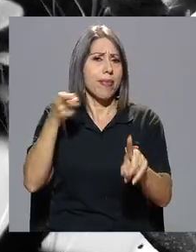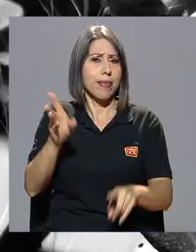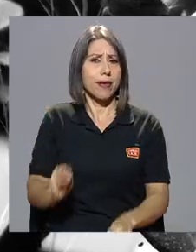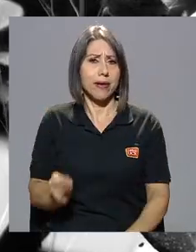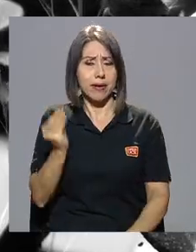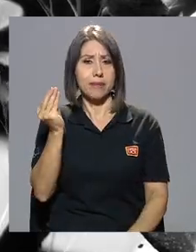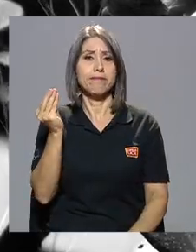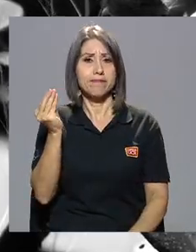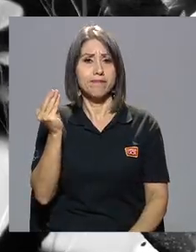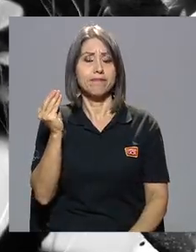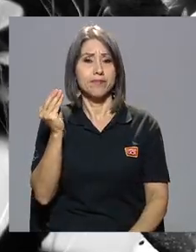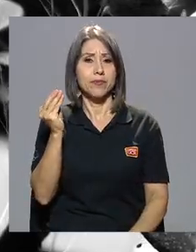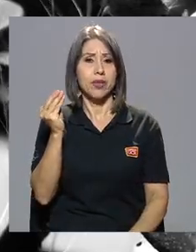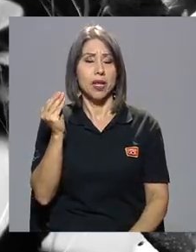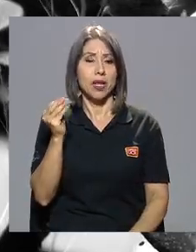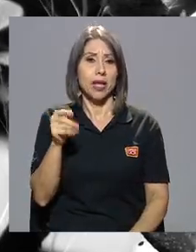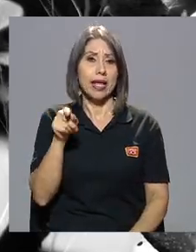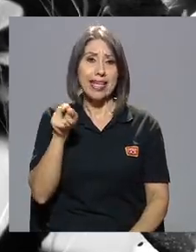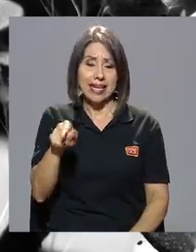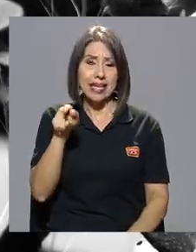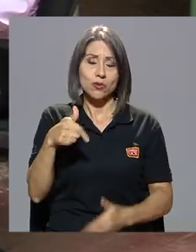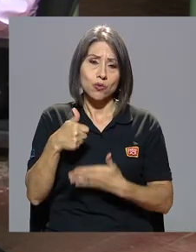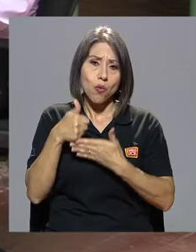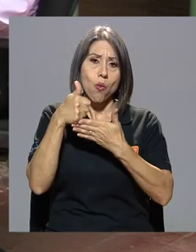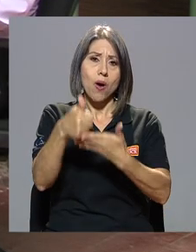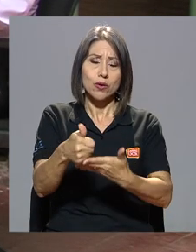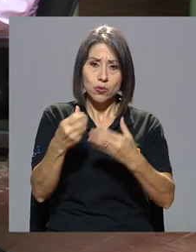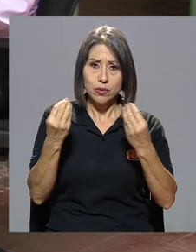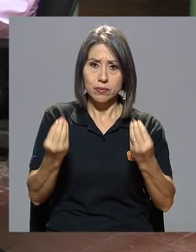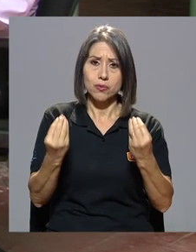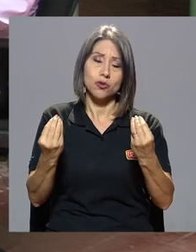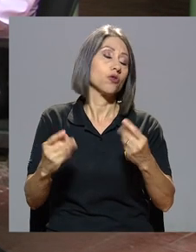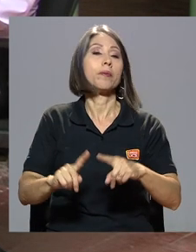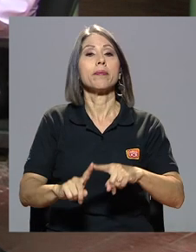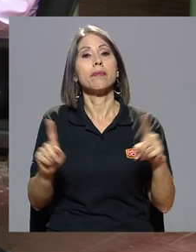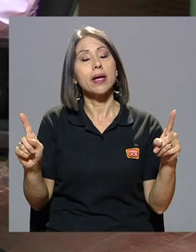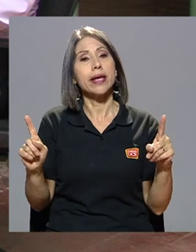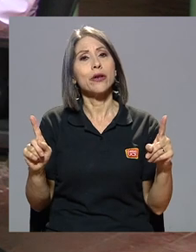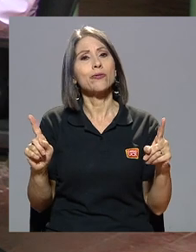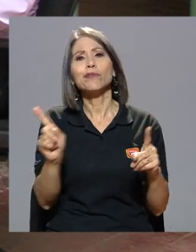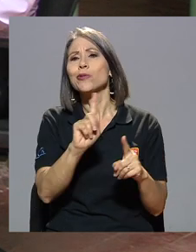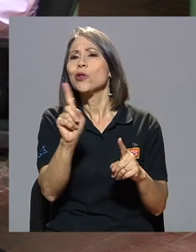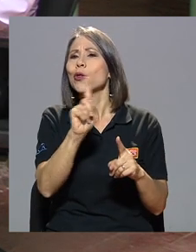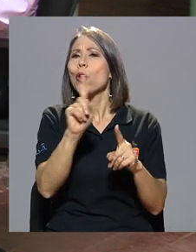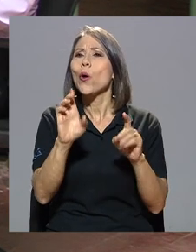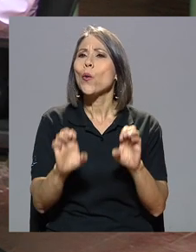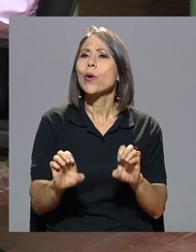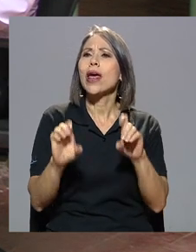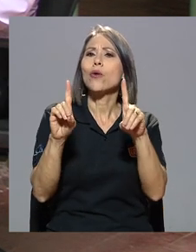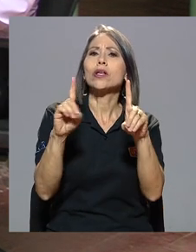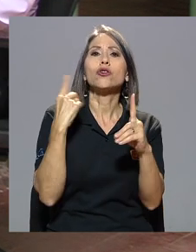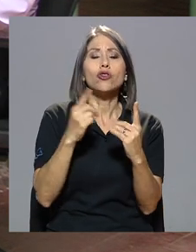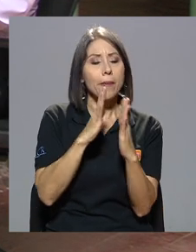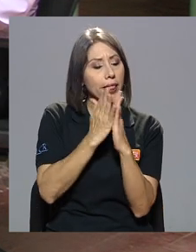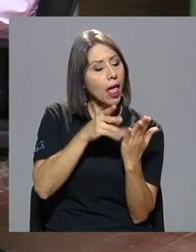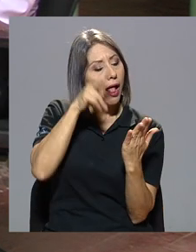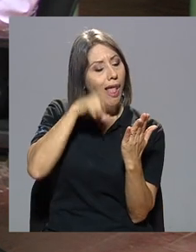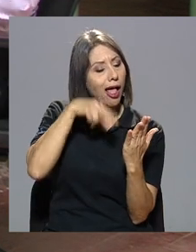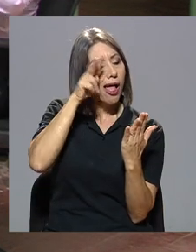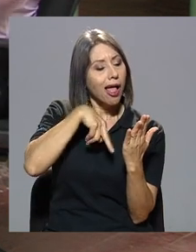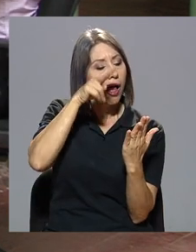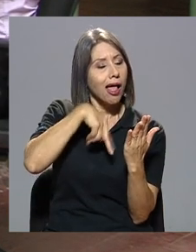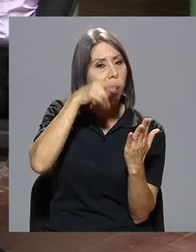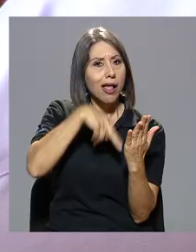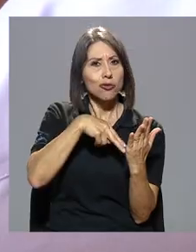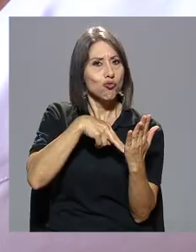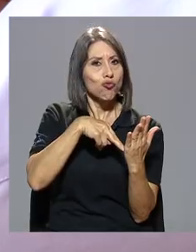desde muy joven. Y eso ayuda mucho. Pero no una educación libresca puramente,